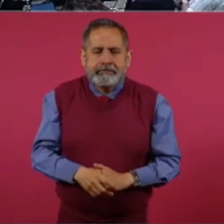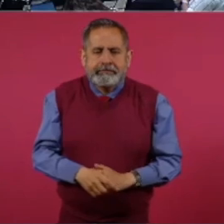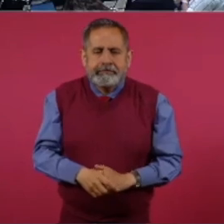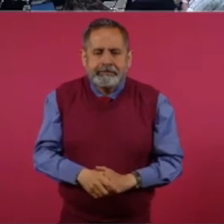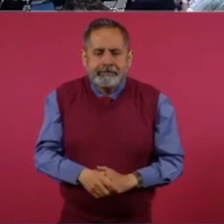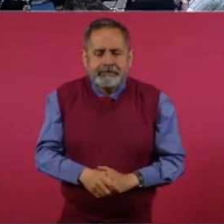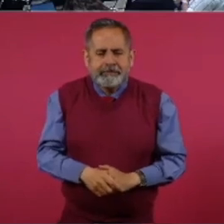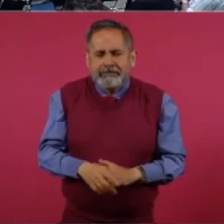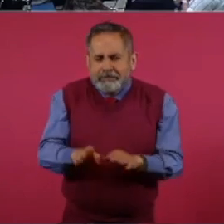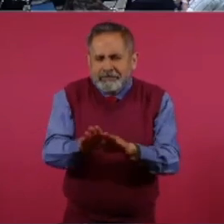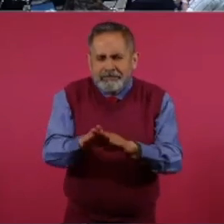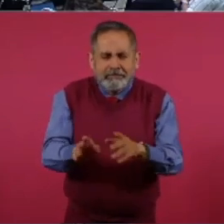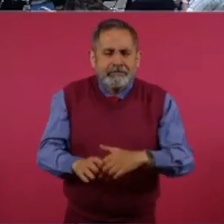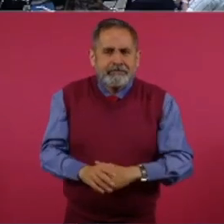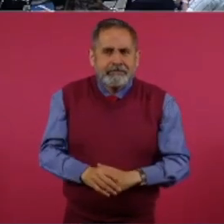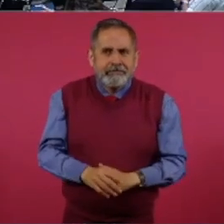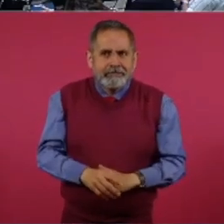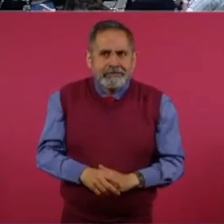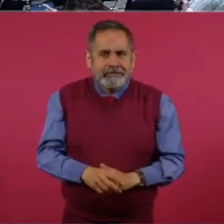No,